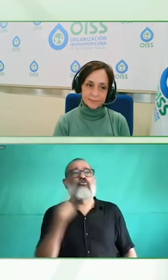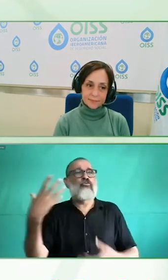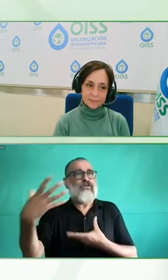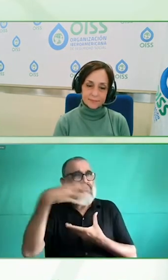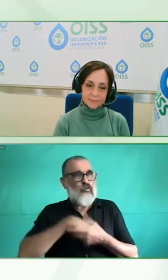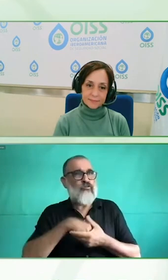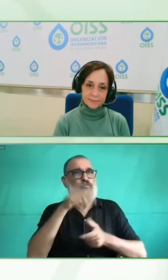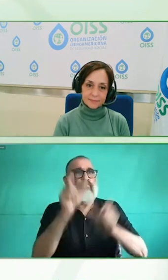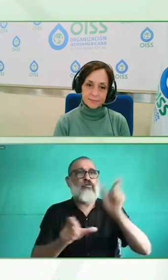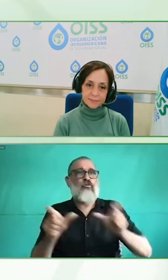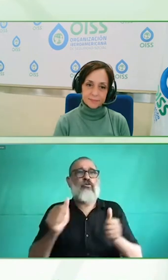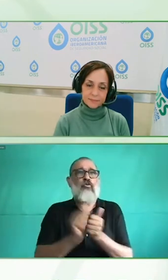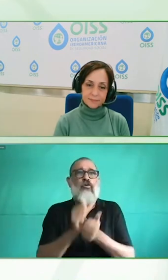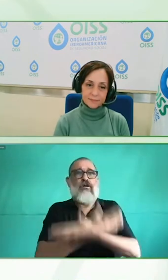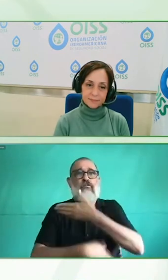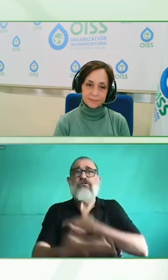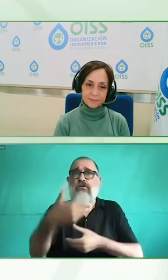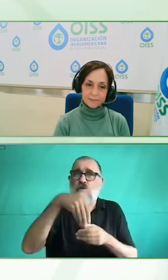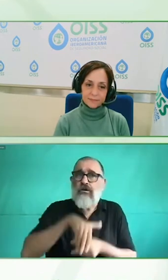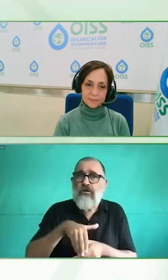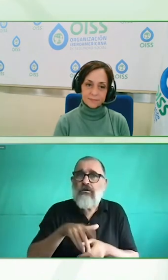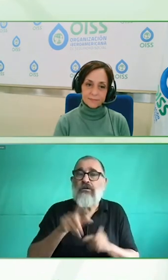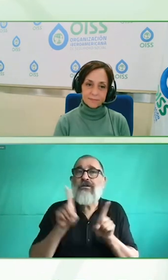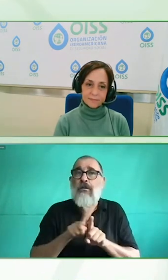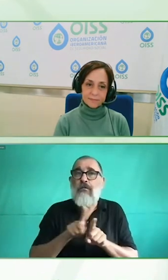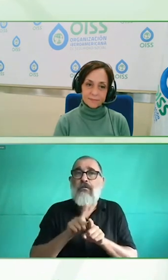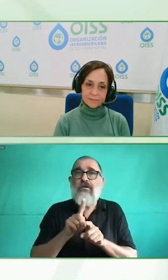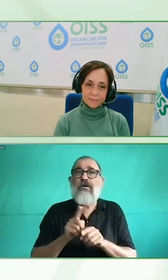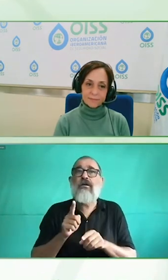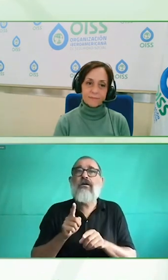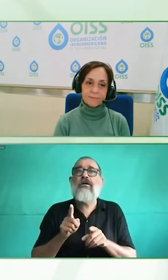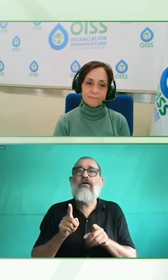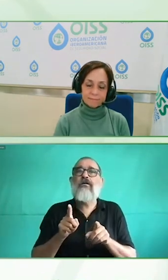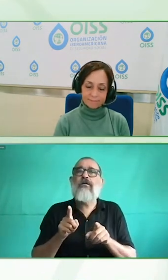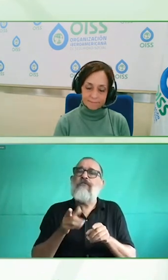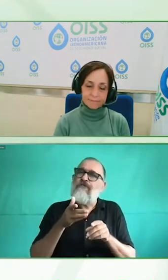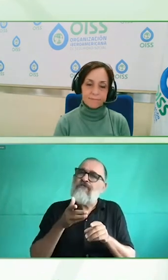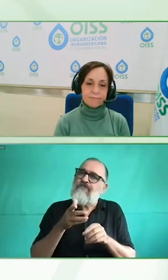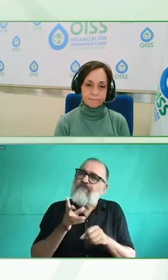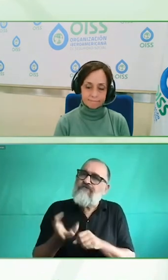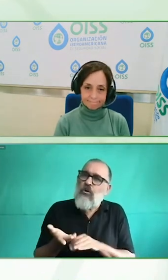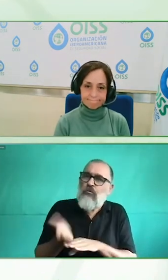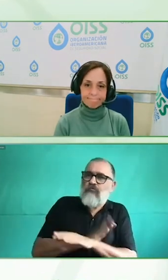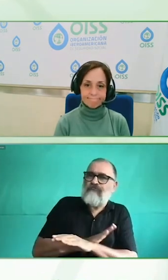discriminación contra cualquier persona incluyendo personas con discapacidad